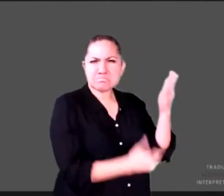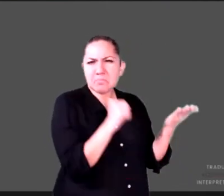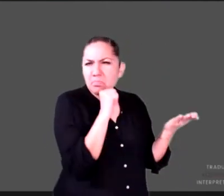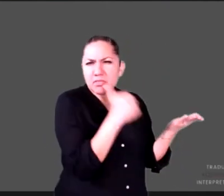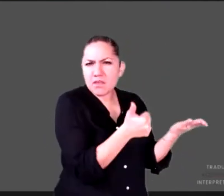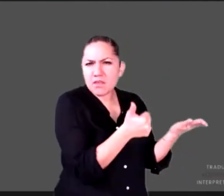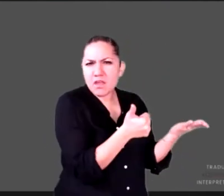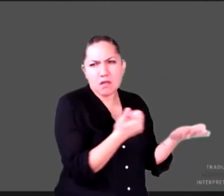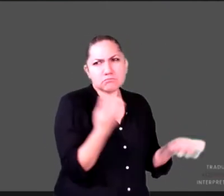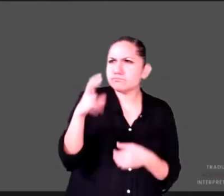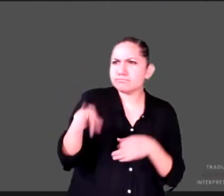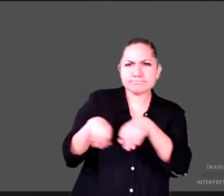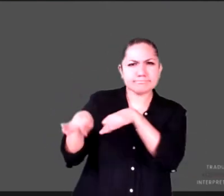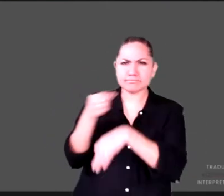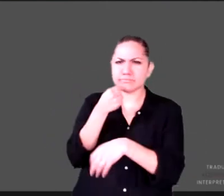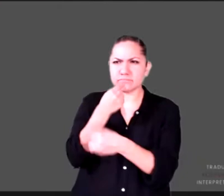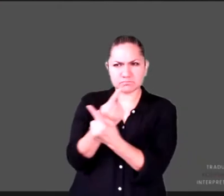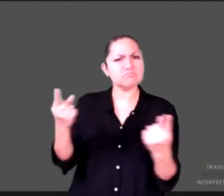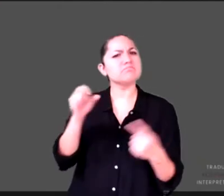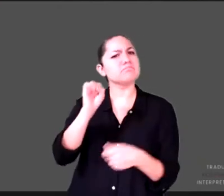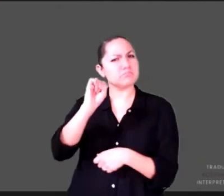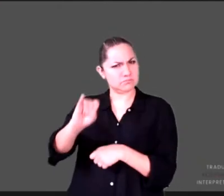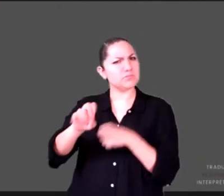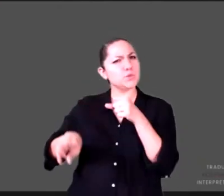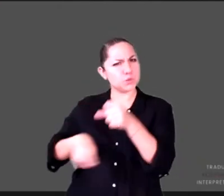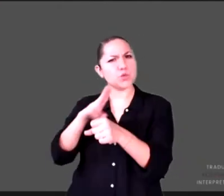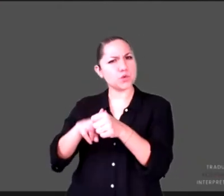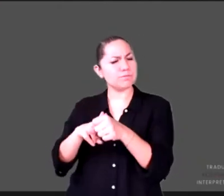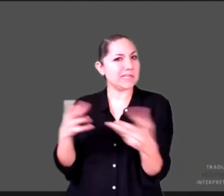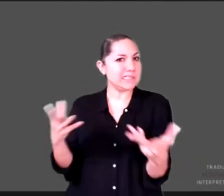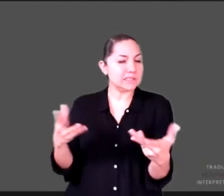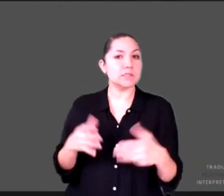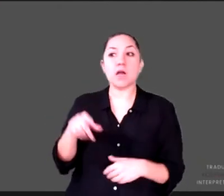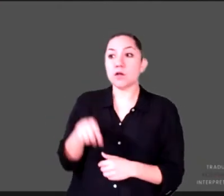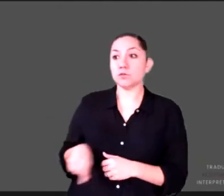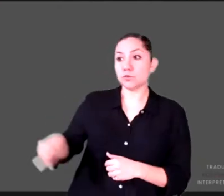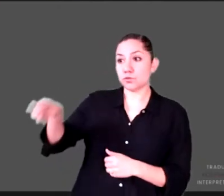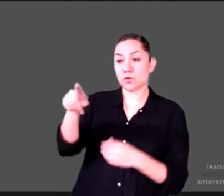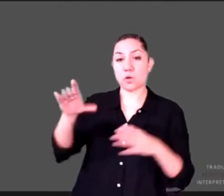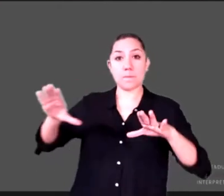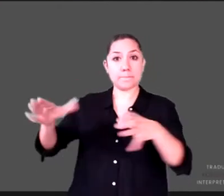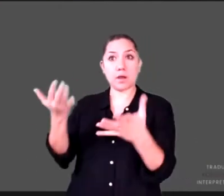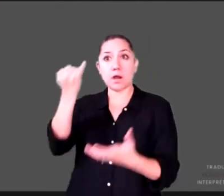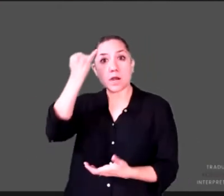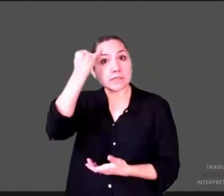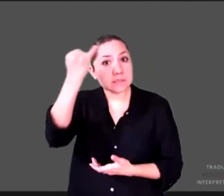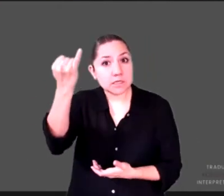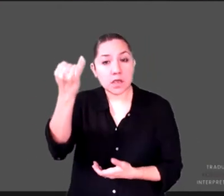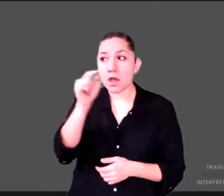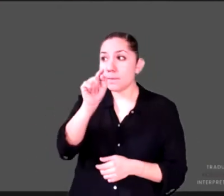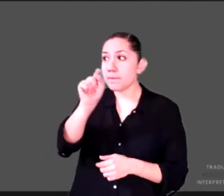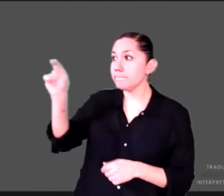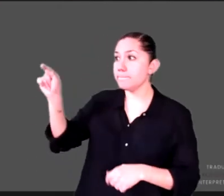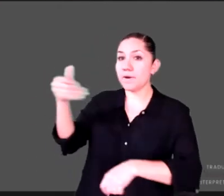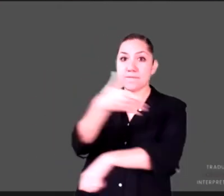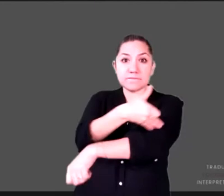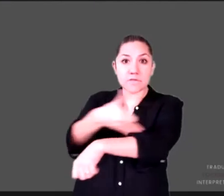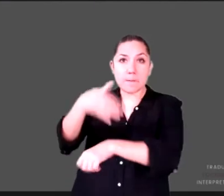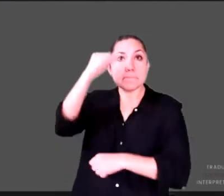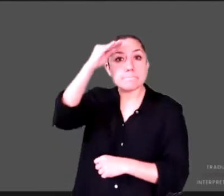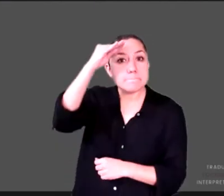potencian el trabajo infantil hay un aspecto, desde luego, cultural, al considerarse en muchas familias como una actividad formativa,